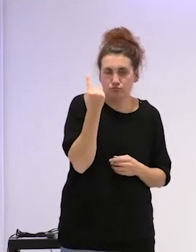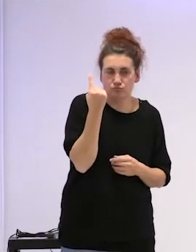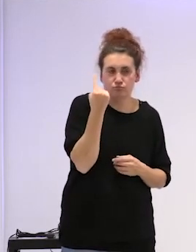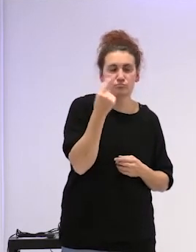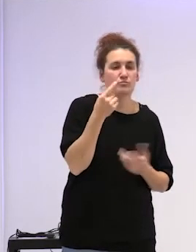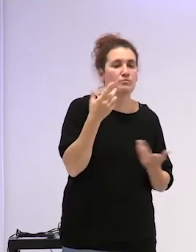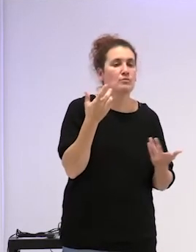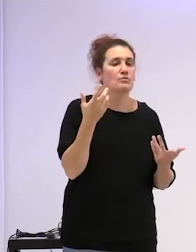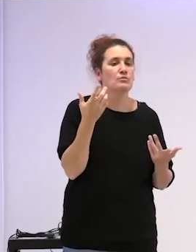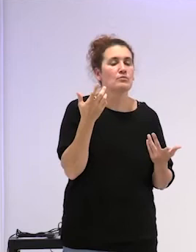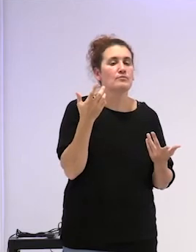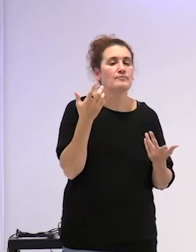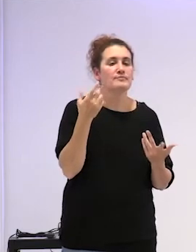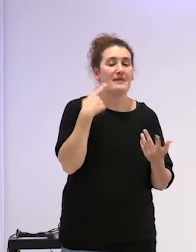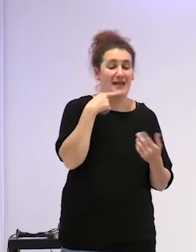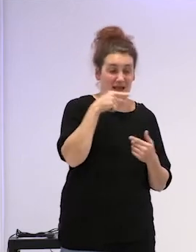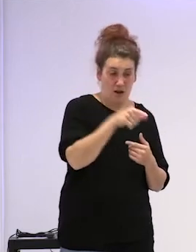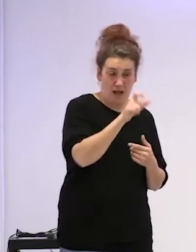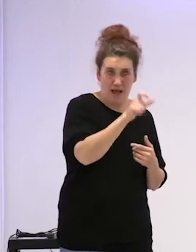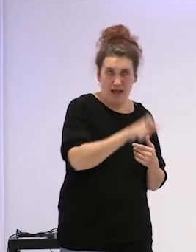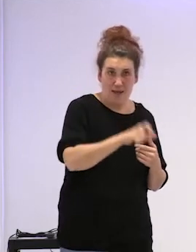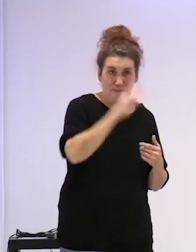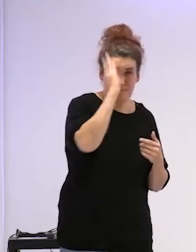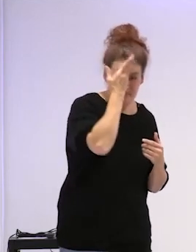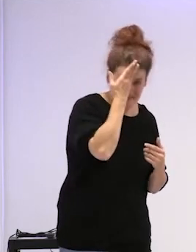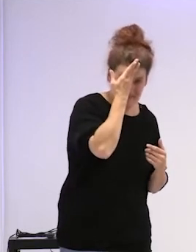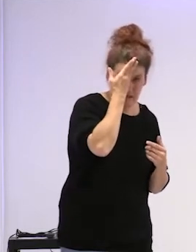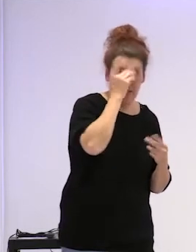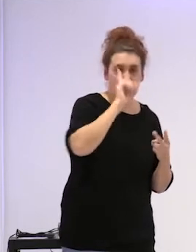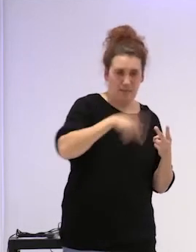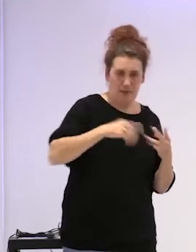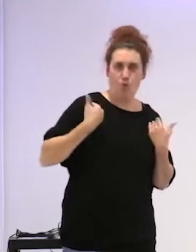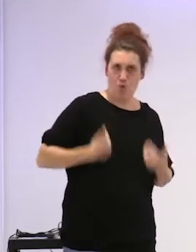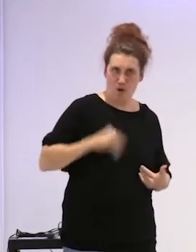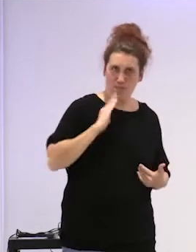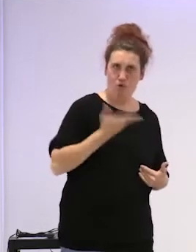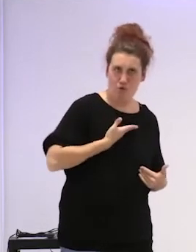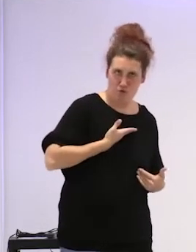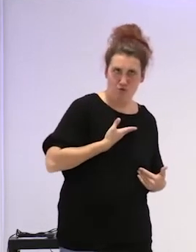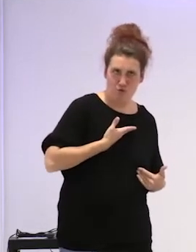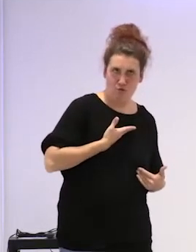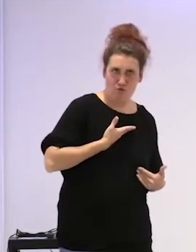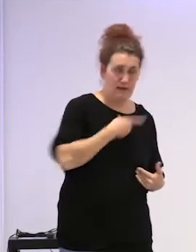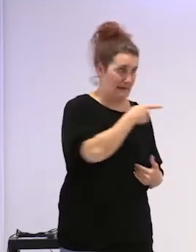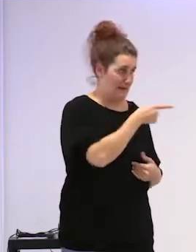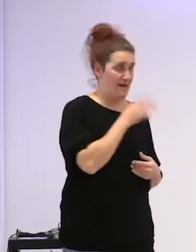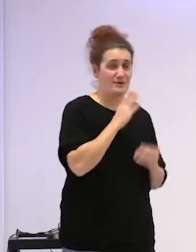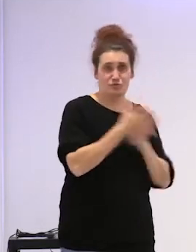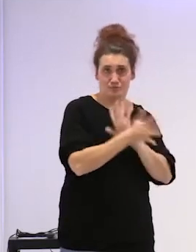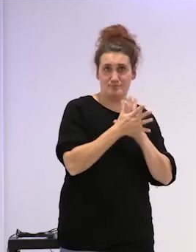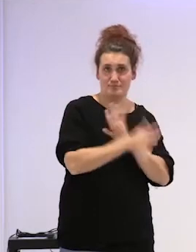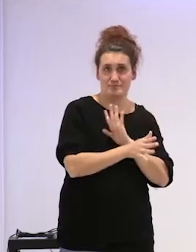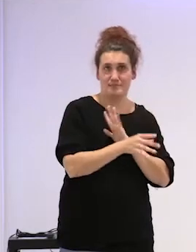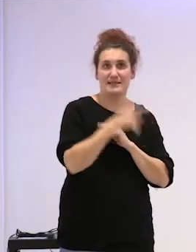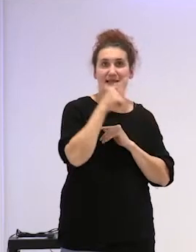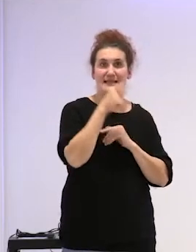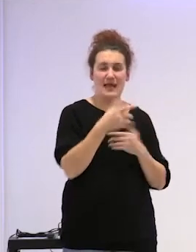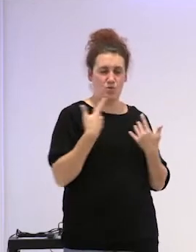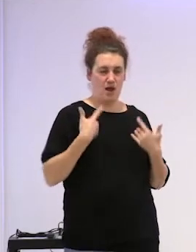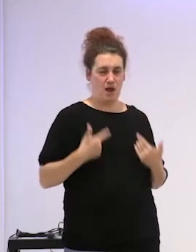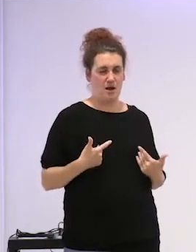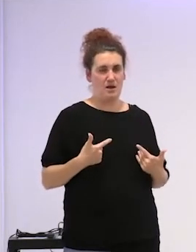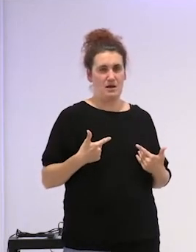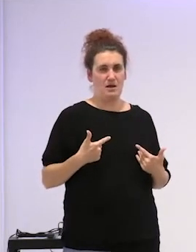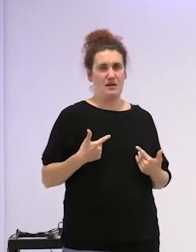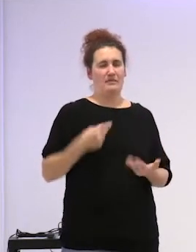aquello que se agrede aparte de la mente es el cuerpo que también lo has comentado y hay una disposición de cuerpos